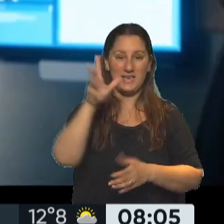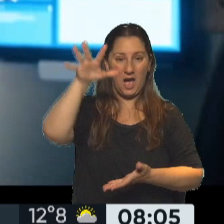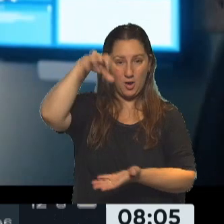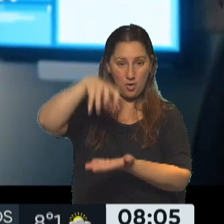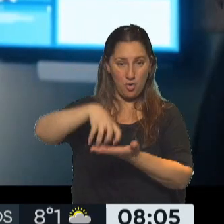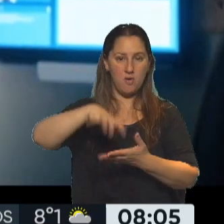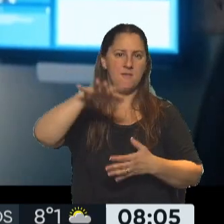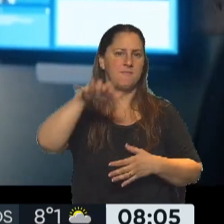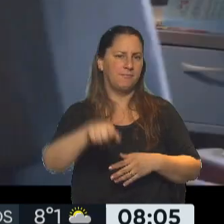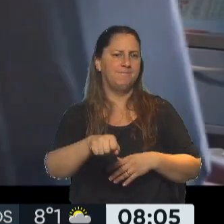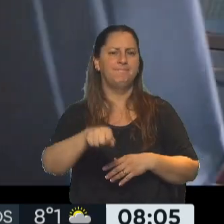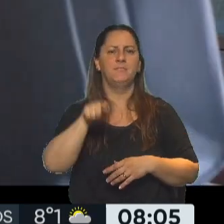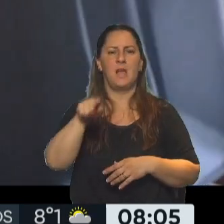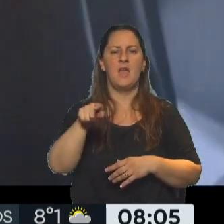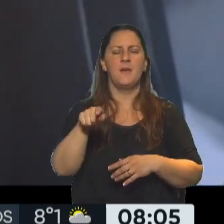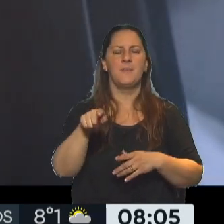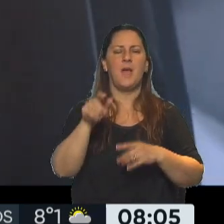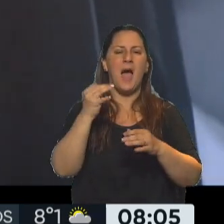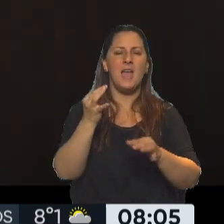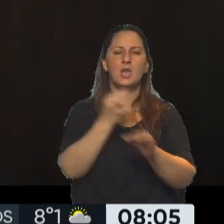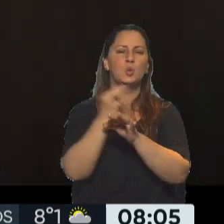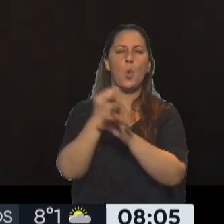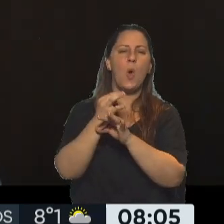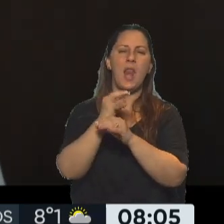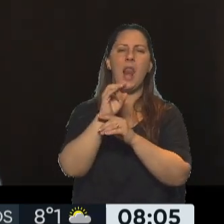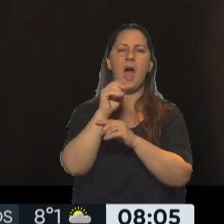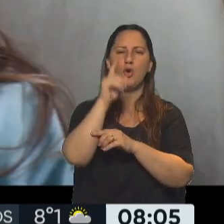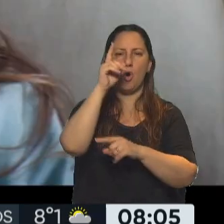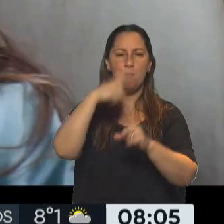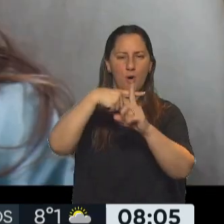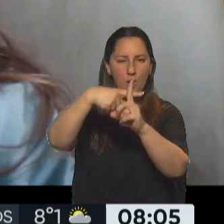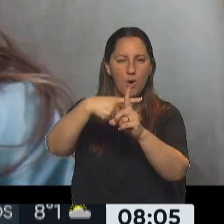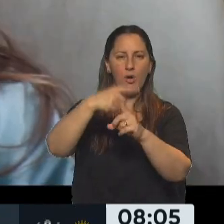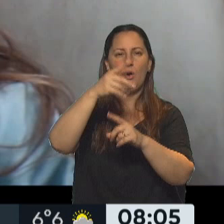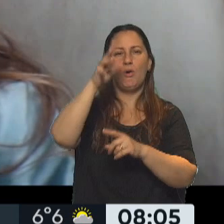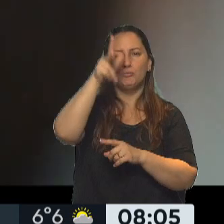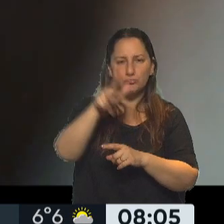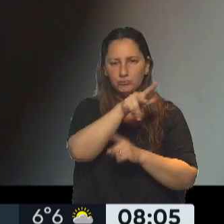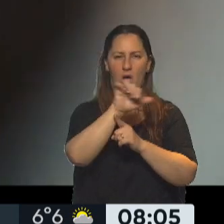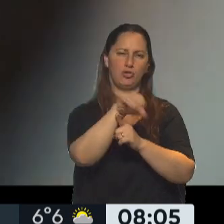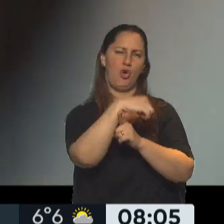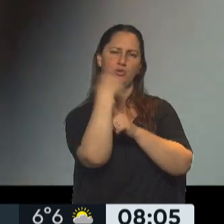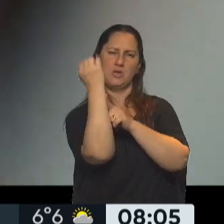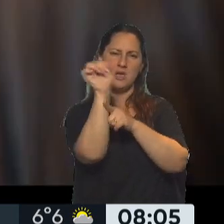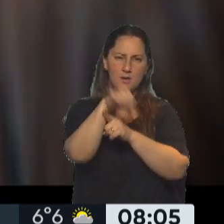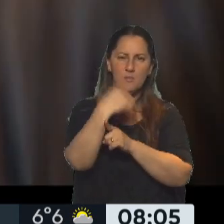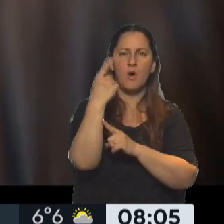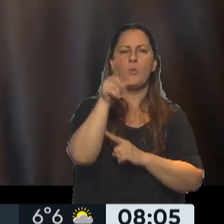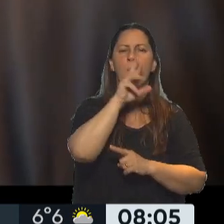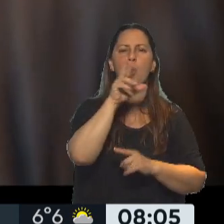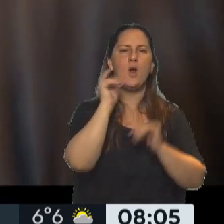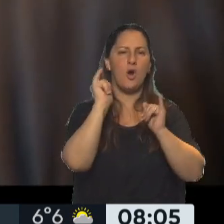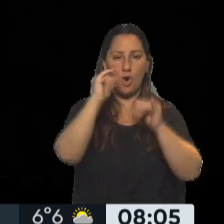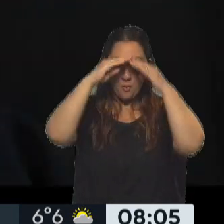el mismo Vaticano habilita escuelas de exorcismo fuera de Roma. Y por ahí pasa la historia, porque hay una joven monja de Boston